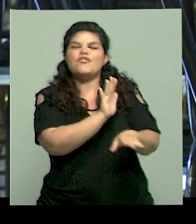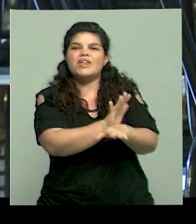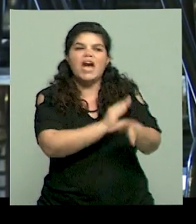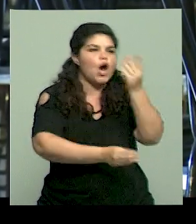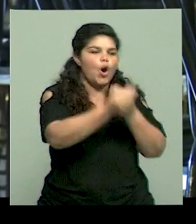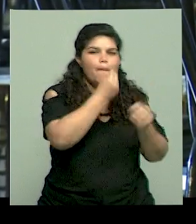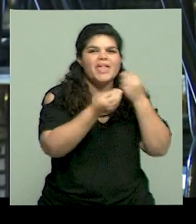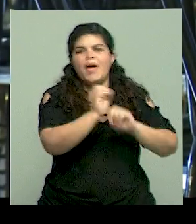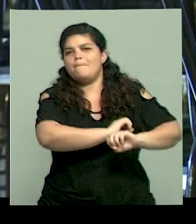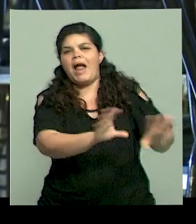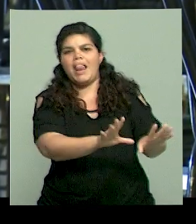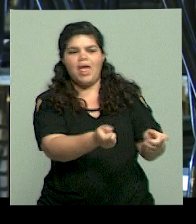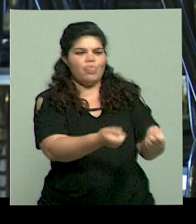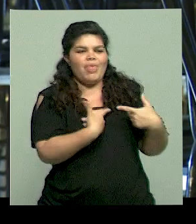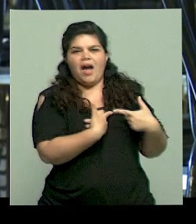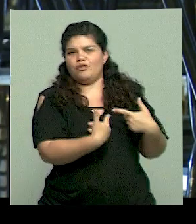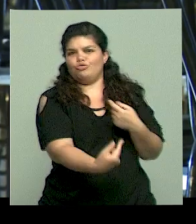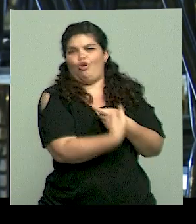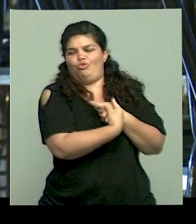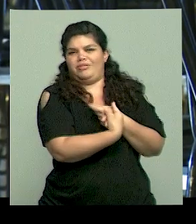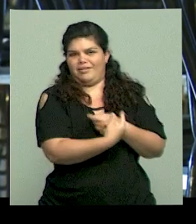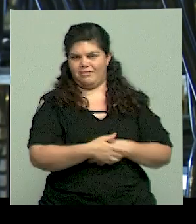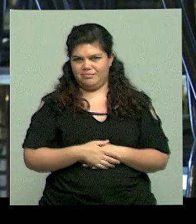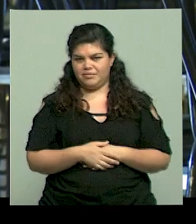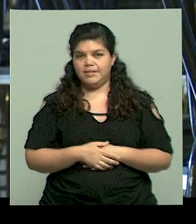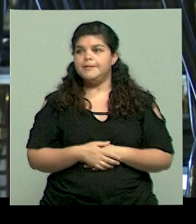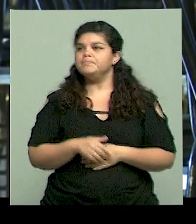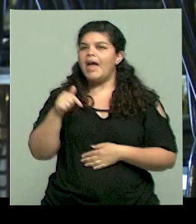alimentación que tenemos, no muy sano,